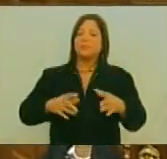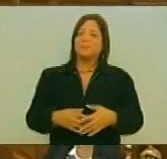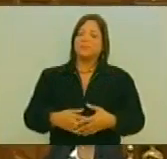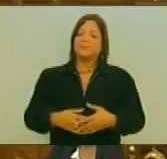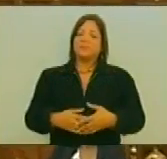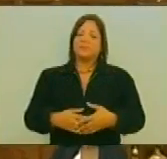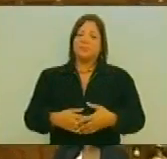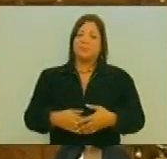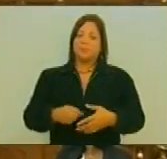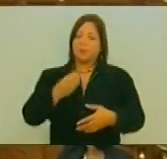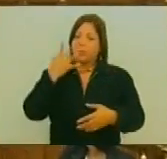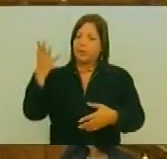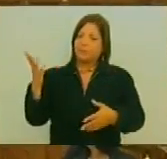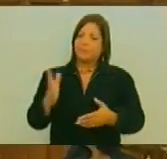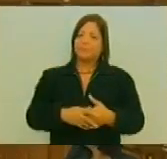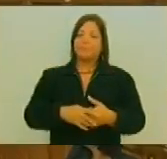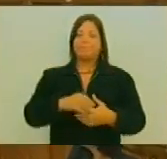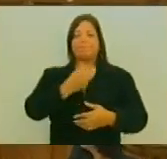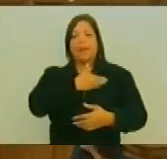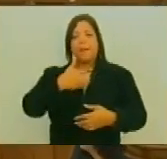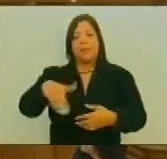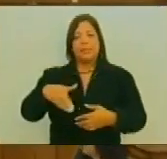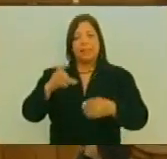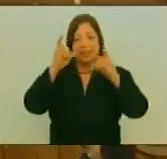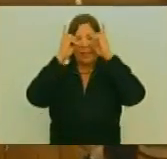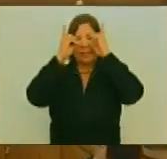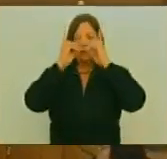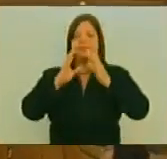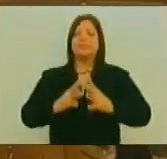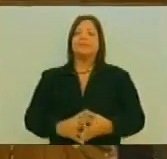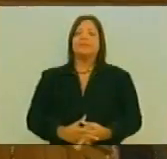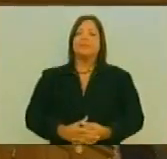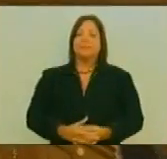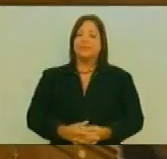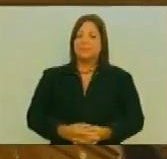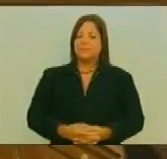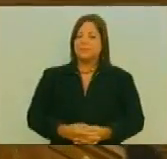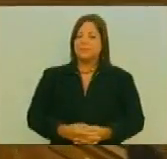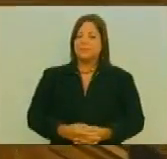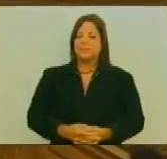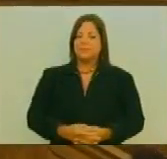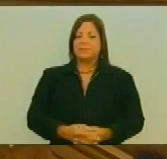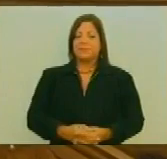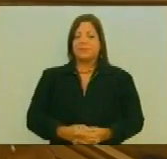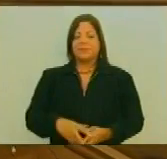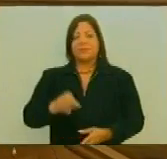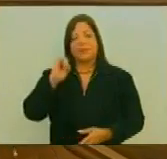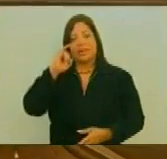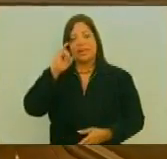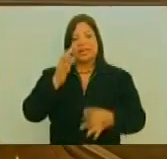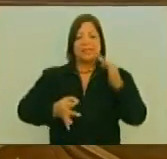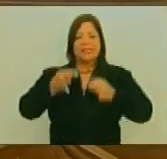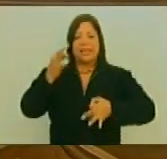Bueno Mi querida Presidenta Delcy Rodríguez Isaías